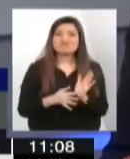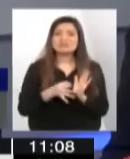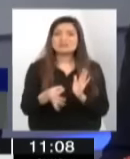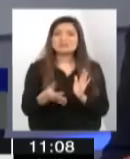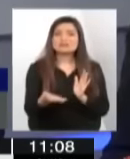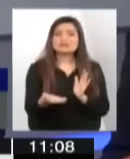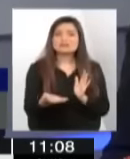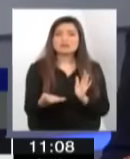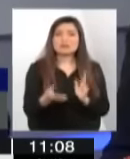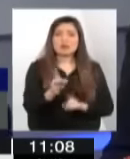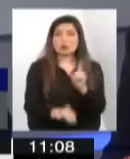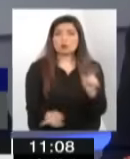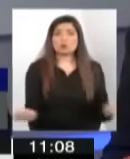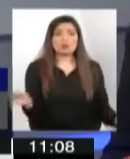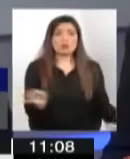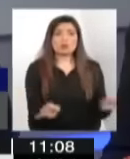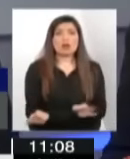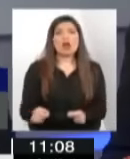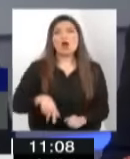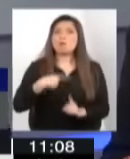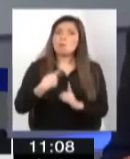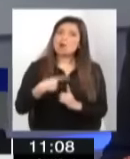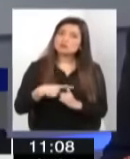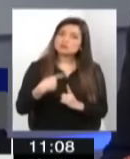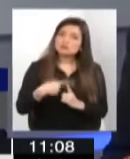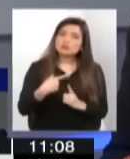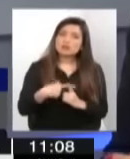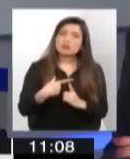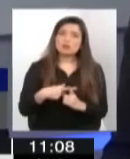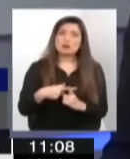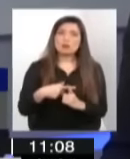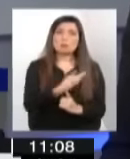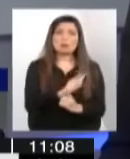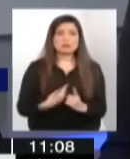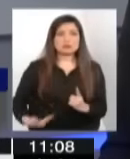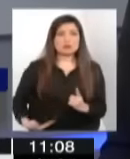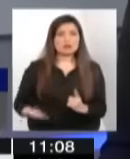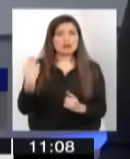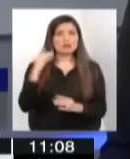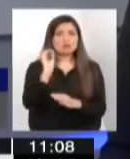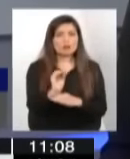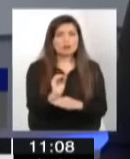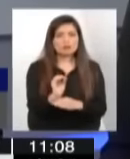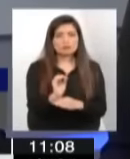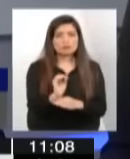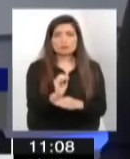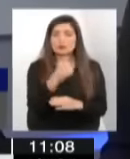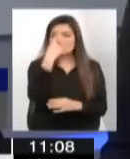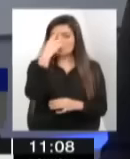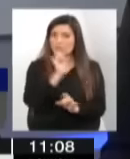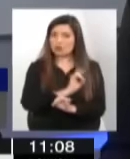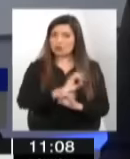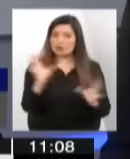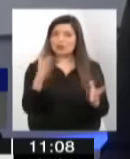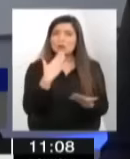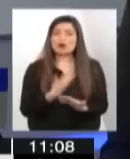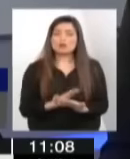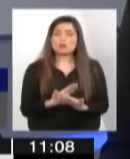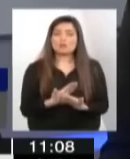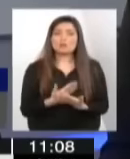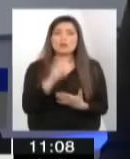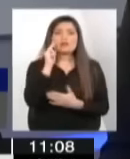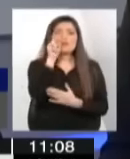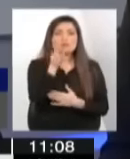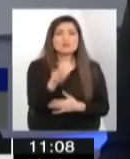dicho, oye, súper positivo ya lo que la Presidenta anunció. Pero claramente cuando uno ve los